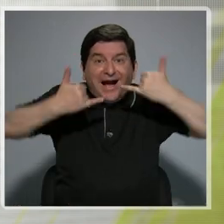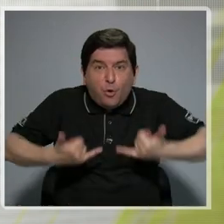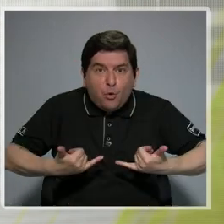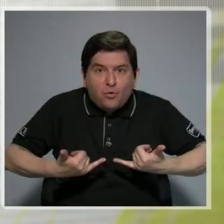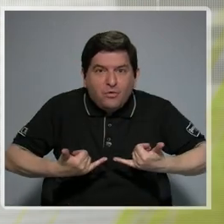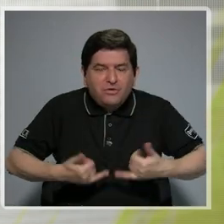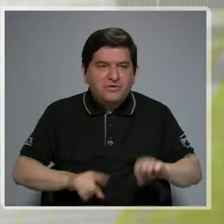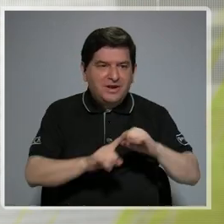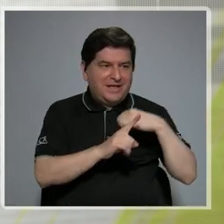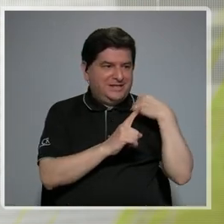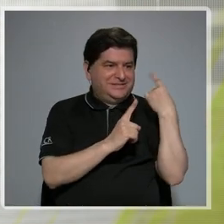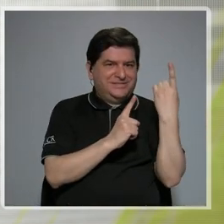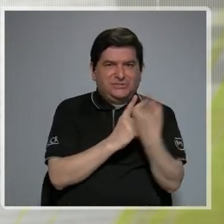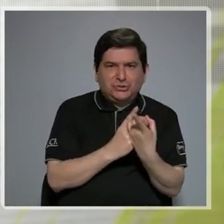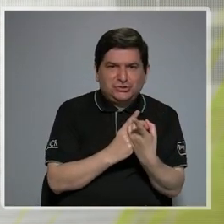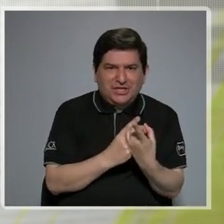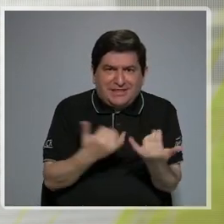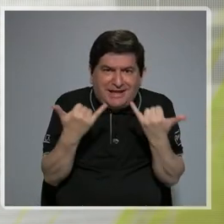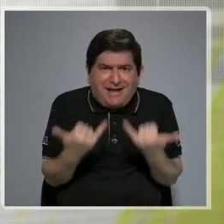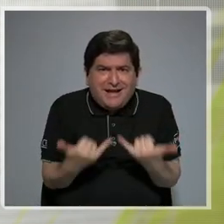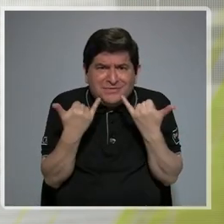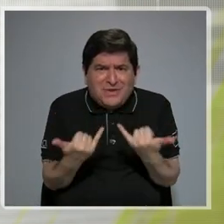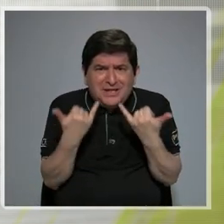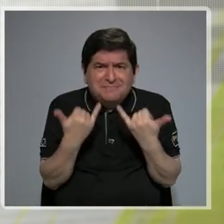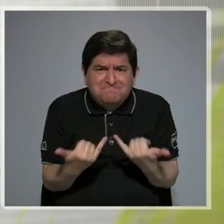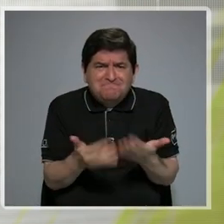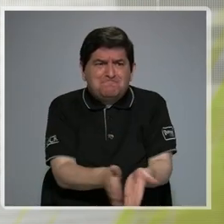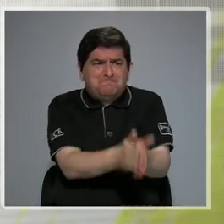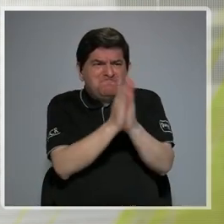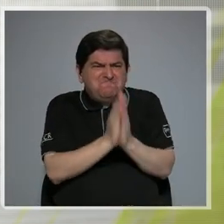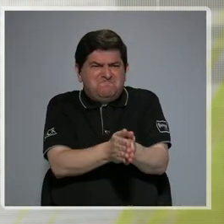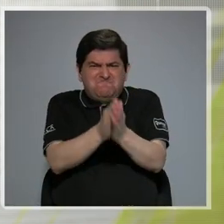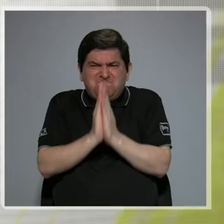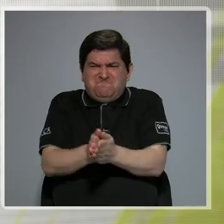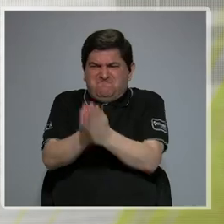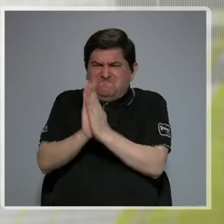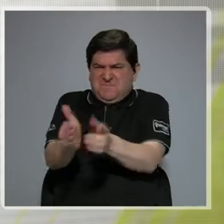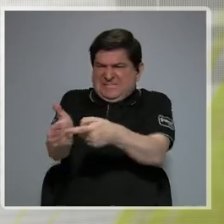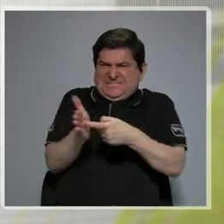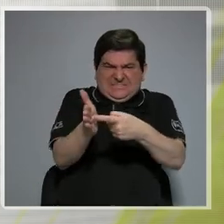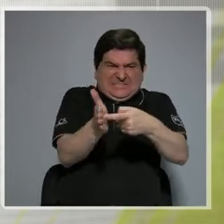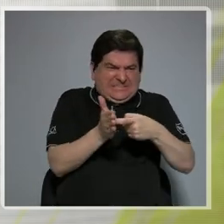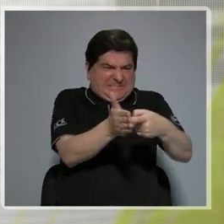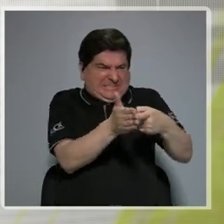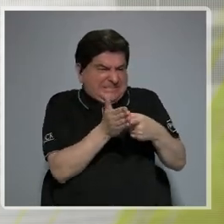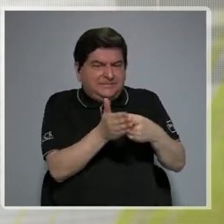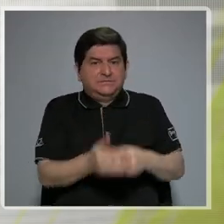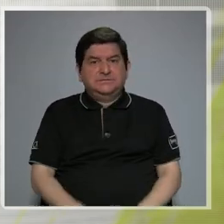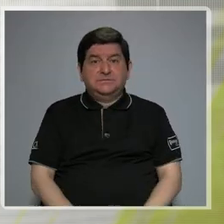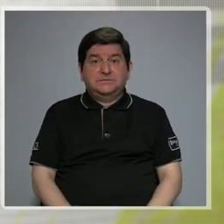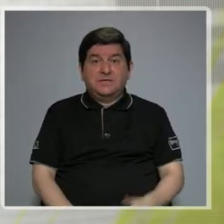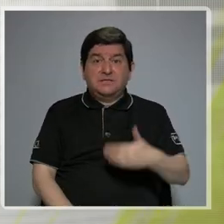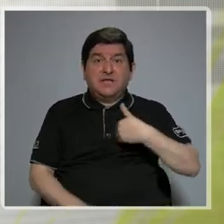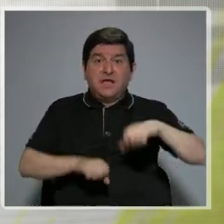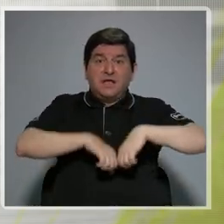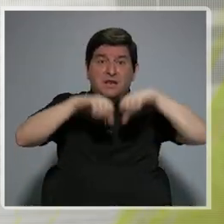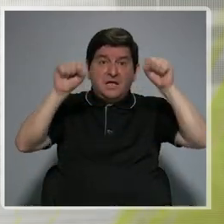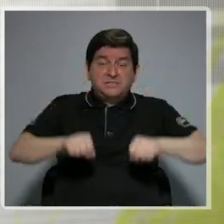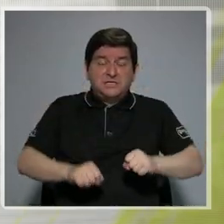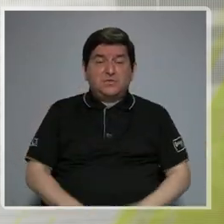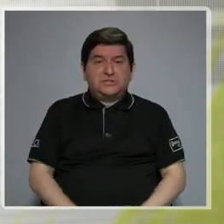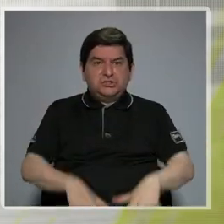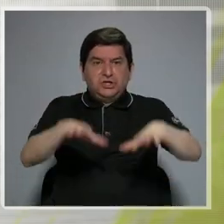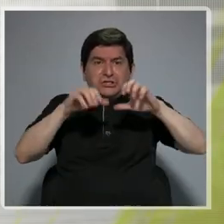la sociedad actualmente nos demanda mucho, muy a menudo pasa que o tenemos situaciones de estrés